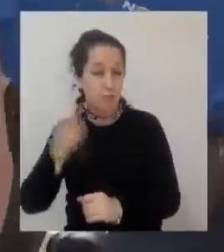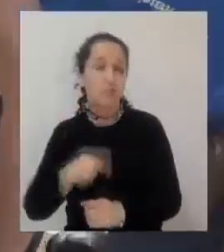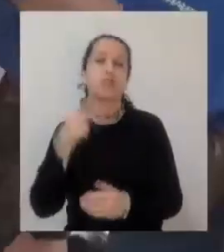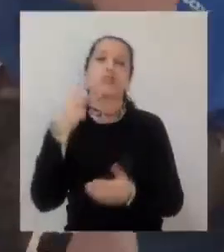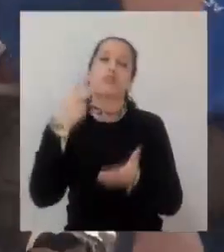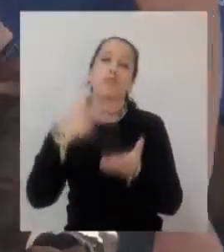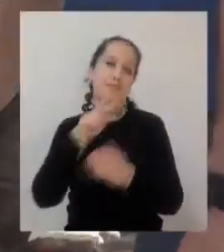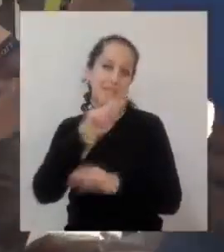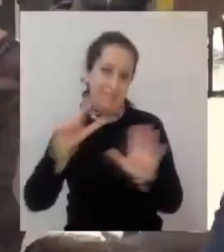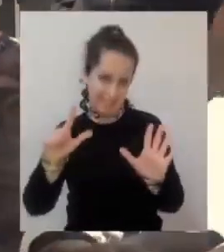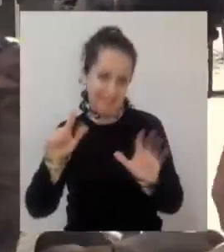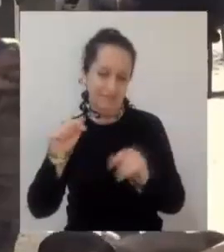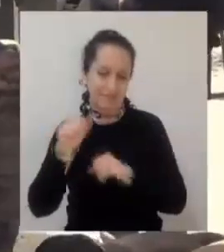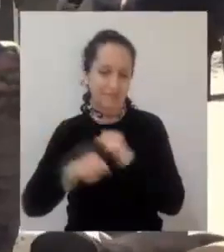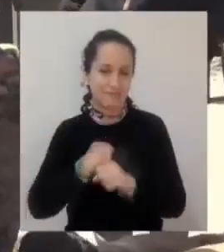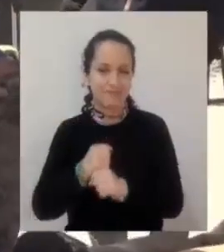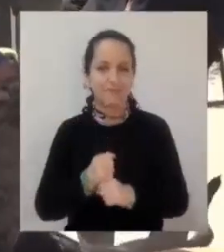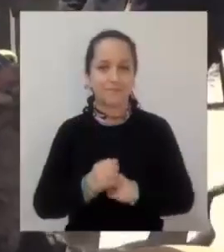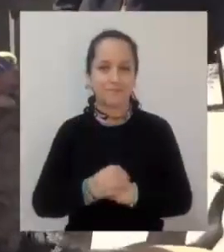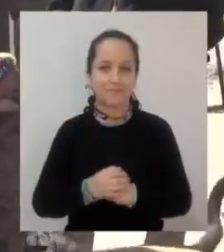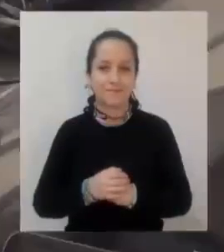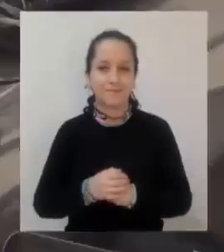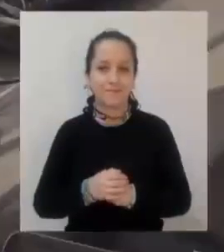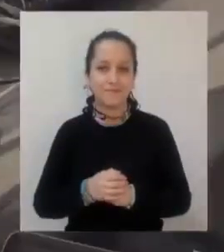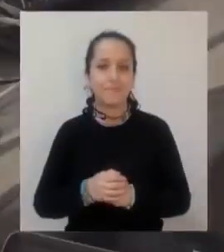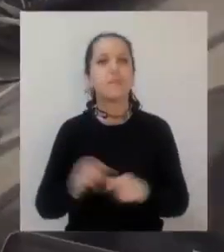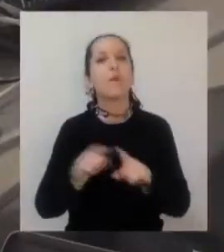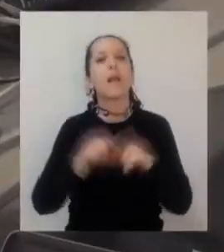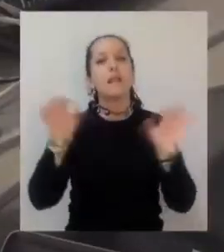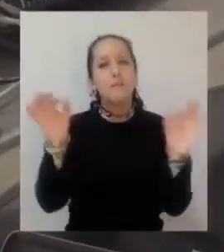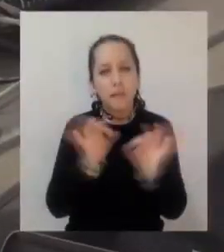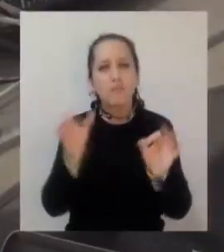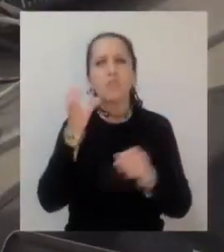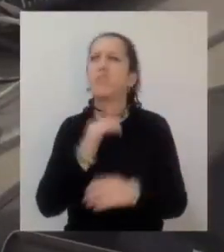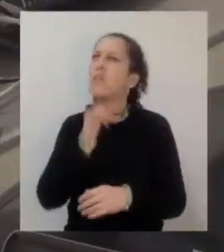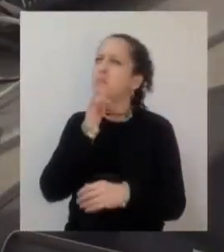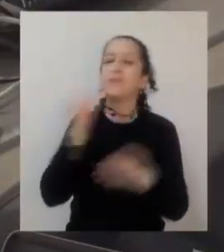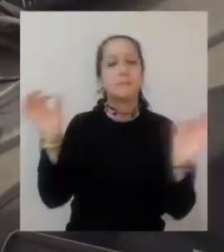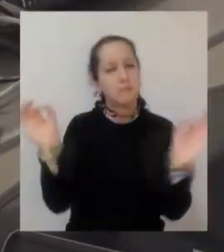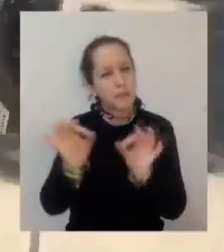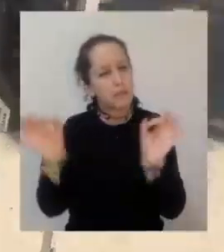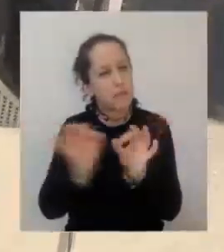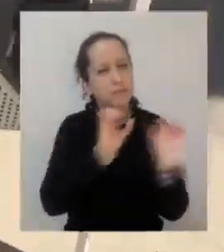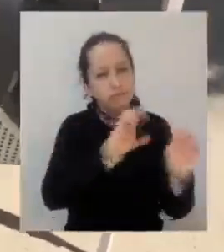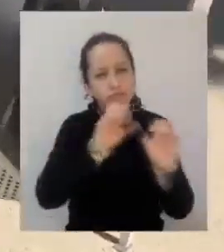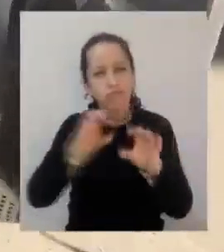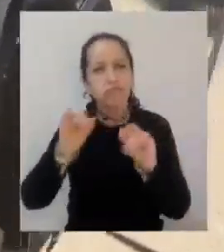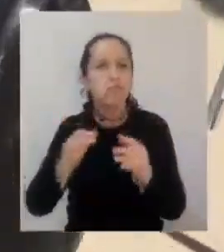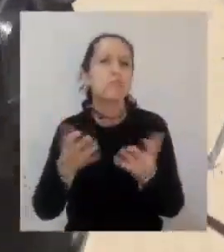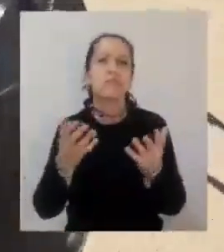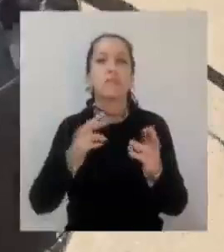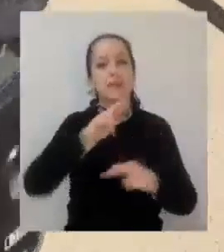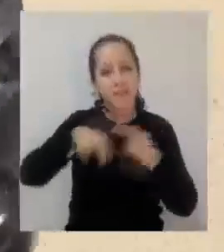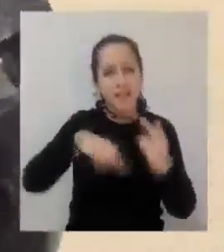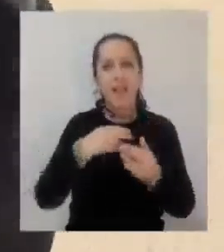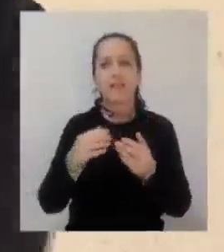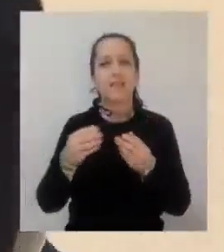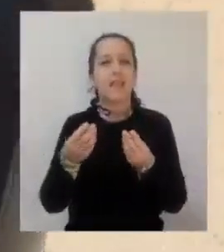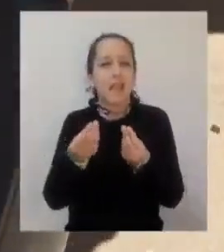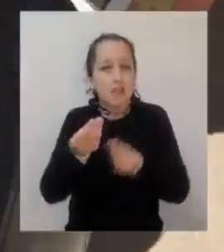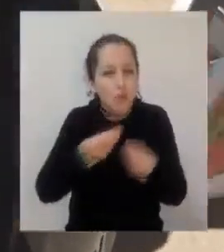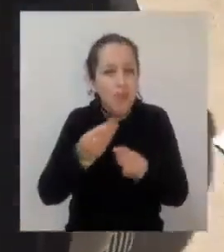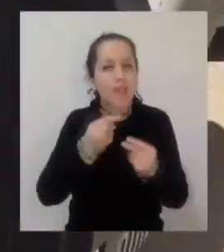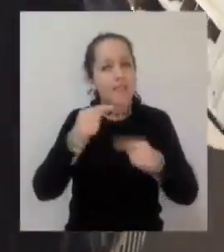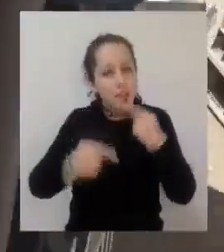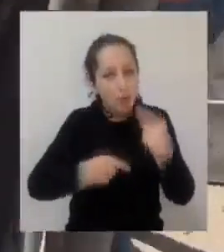A esto se sumarán las actividades y programas de sensibilización y educación ambiental en temas de economía circular, gestión